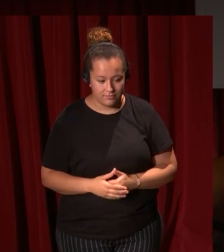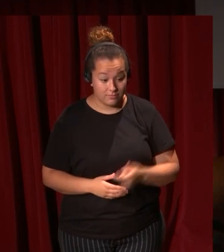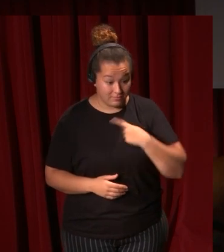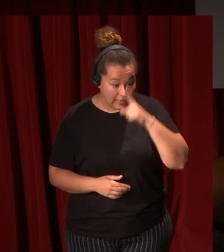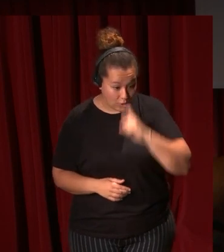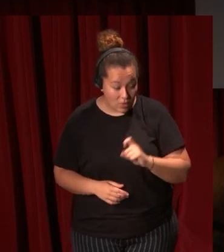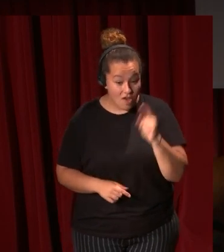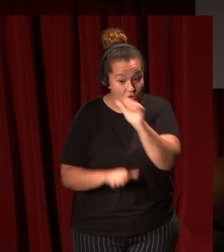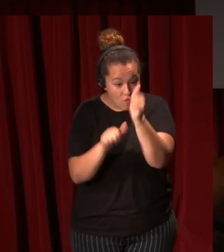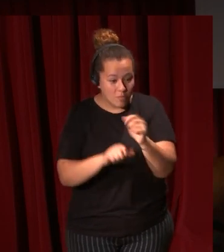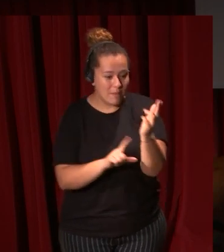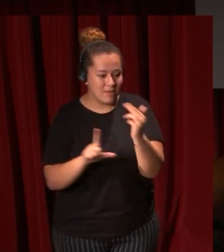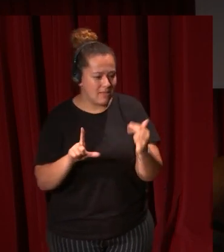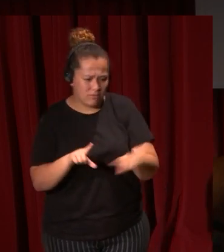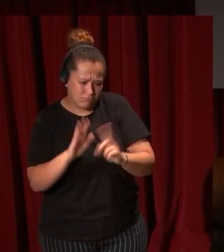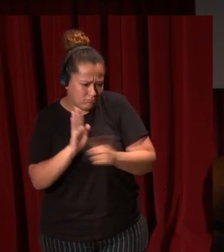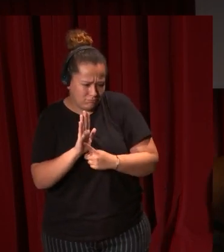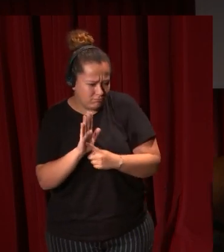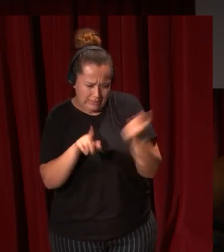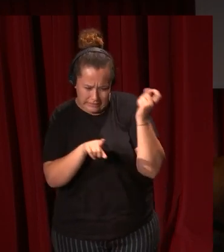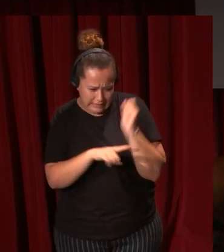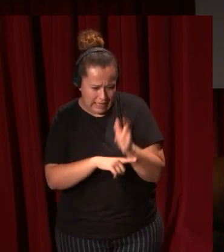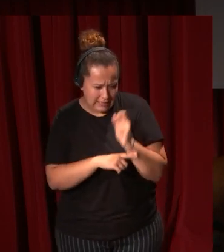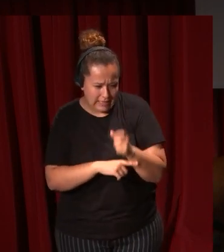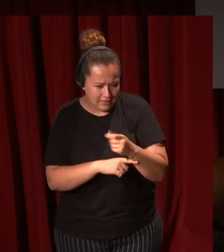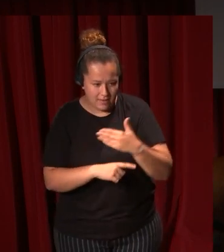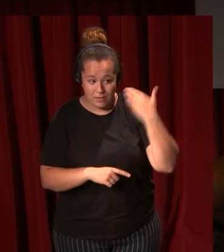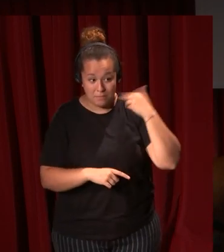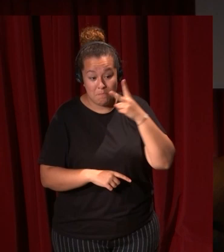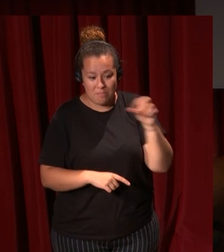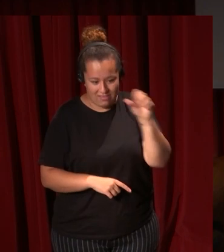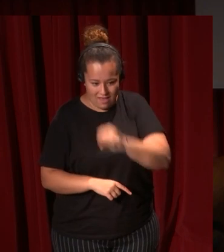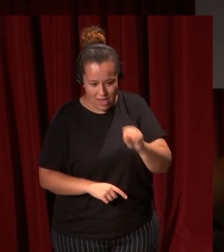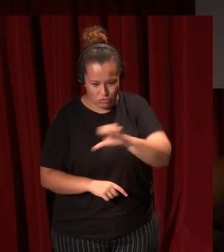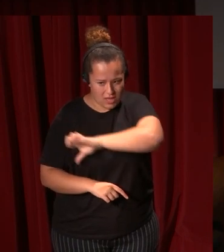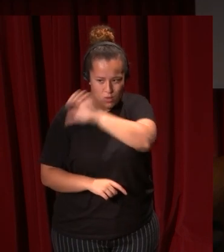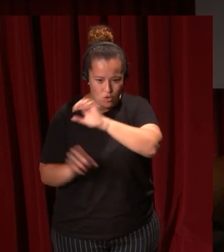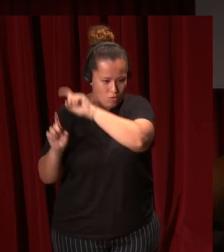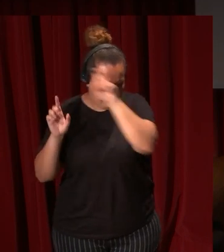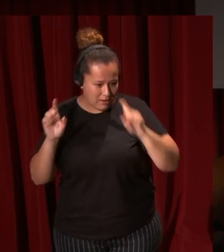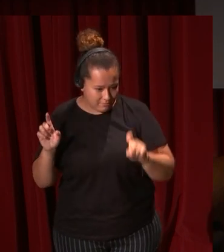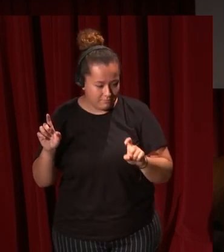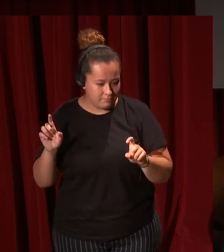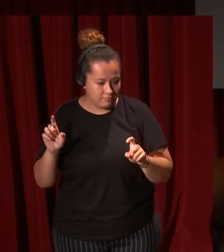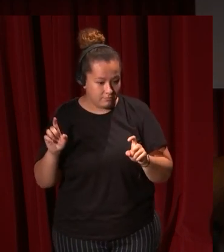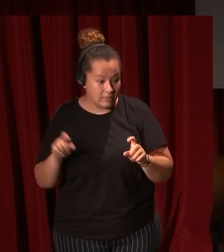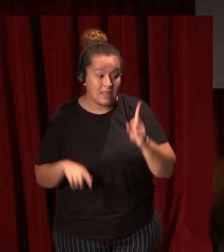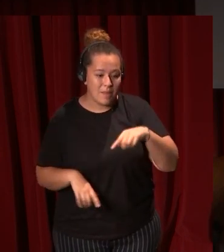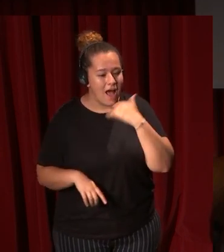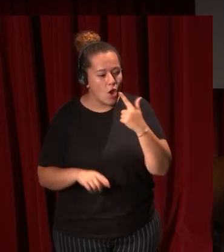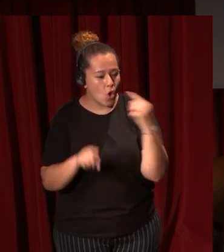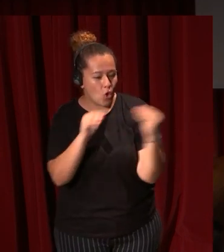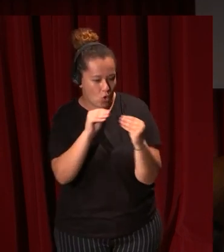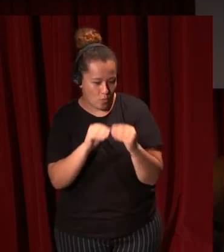pintar era absolutamente común unos 20 años antes en toda Europa y hay un sustrato común que se seguía en otros lugares también